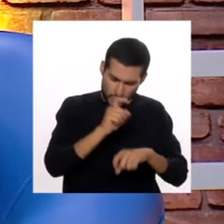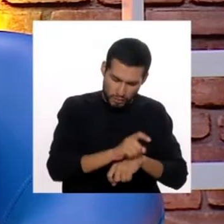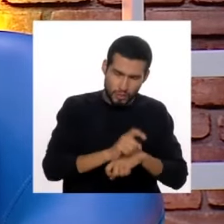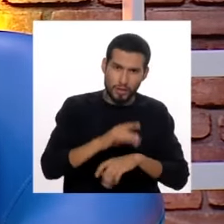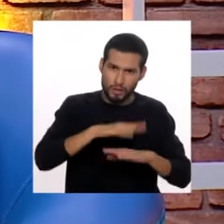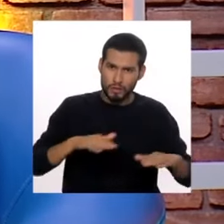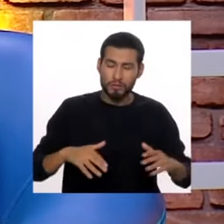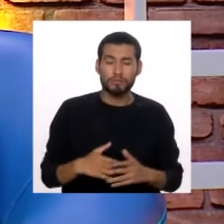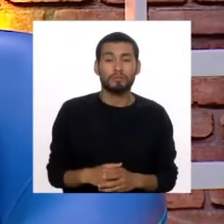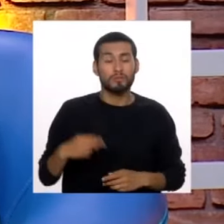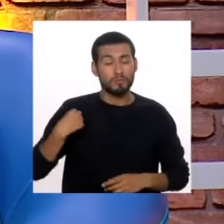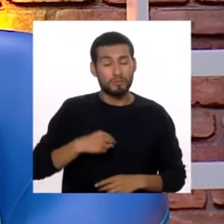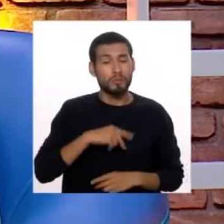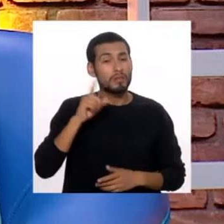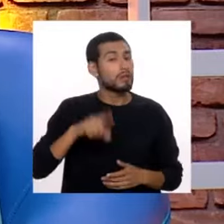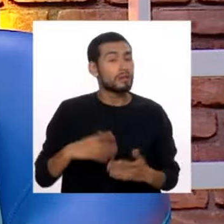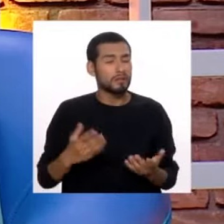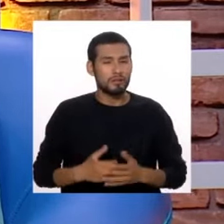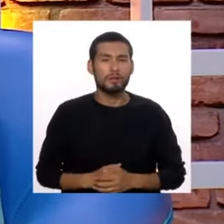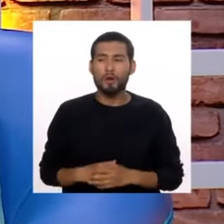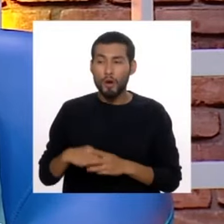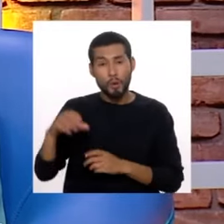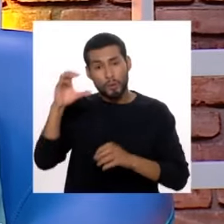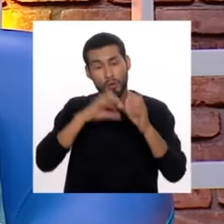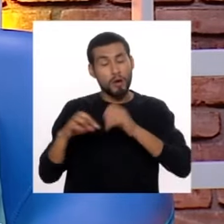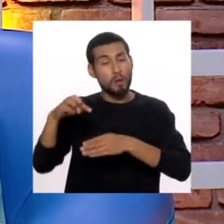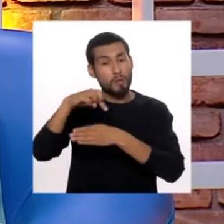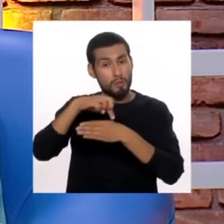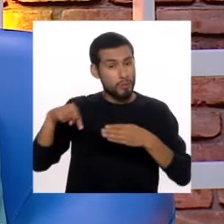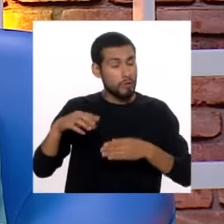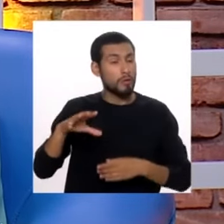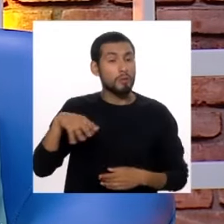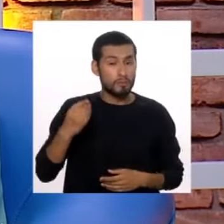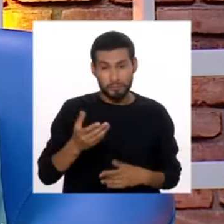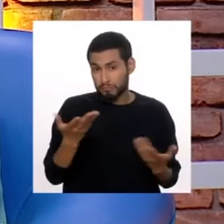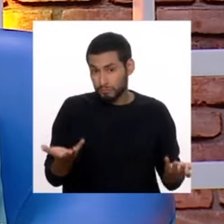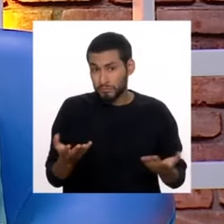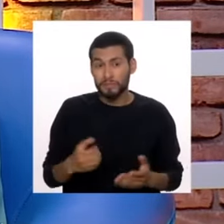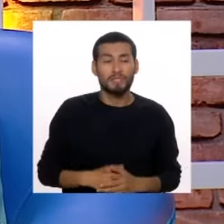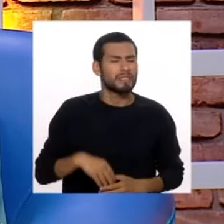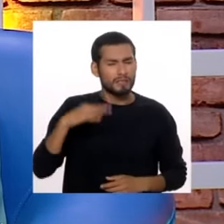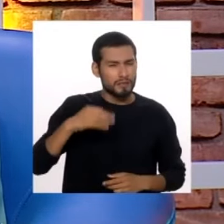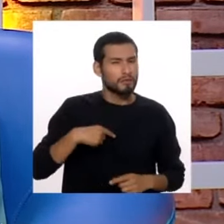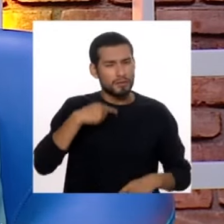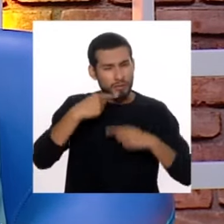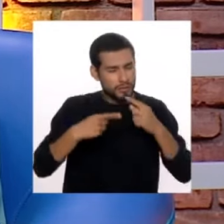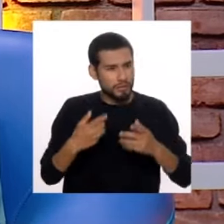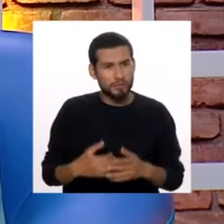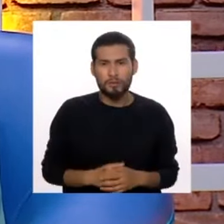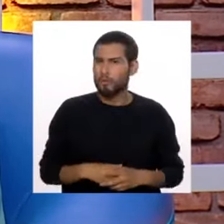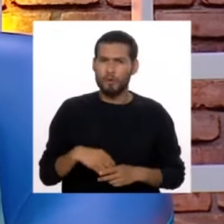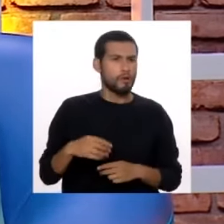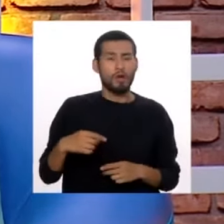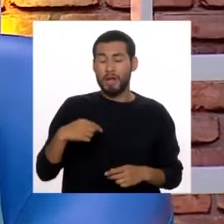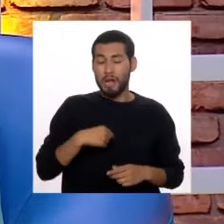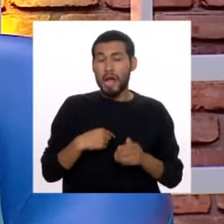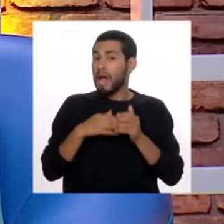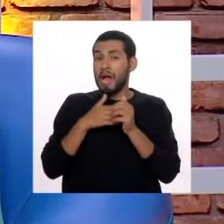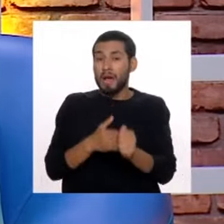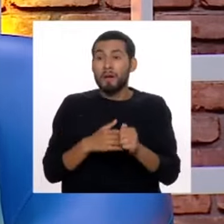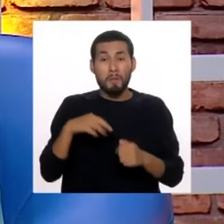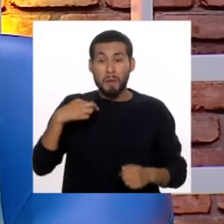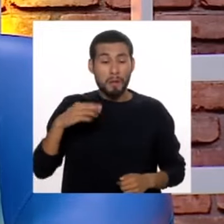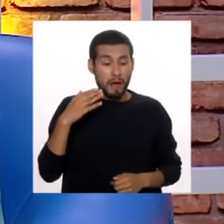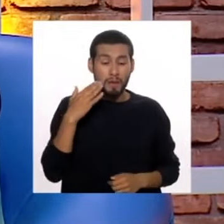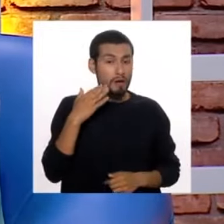hijos. Y lo que debemos hacer es buscar a los profesionales, porque sin duda, siempre lo he dicho también, no tenemos una guía para ser